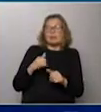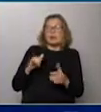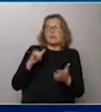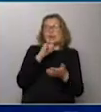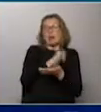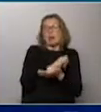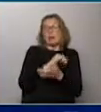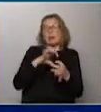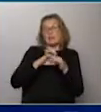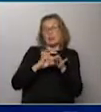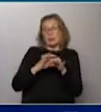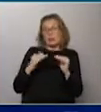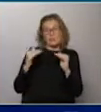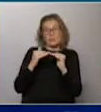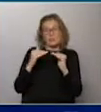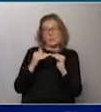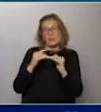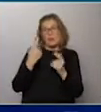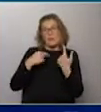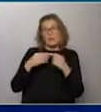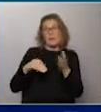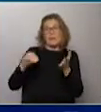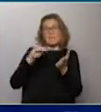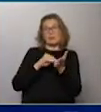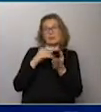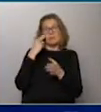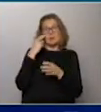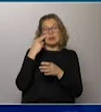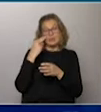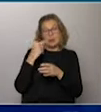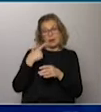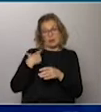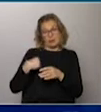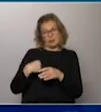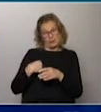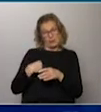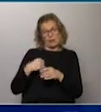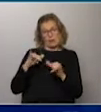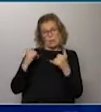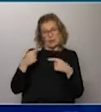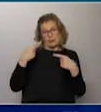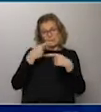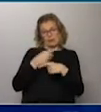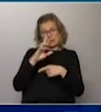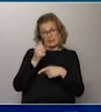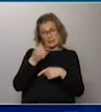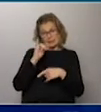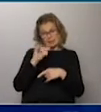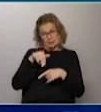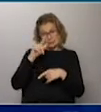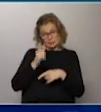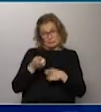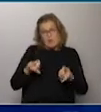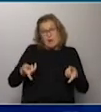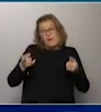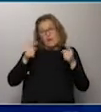miércoles. Lo mismo, pero es más exigente si se quiere la cuarentena de Nacional. ¿Por qué? Va a ir a jugar con Racing, va a